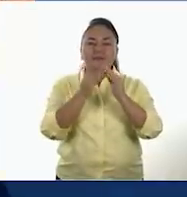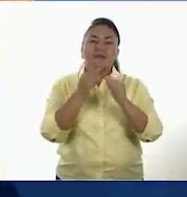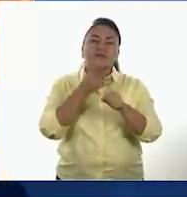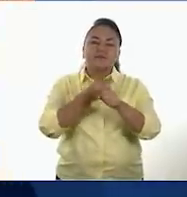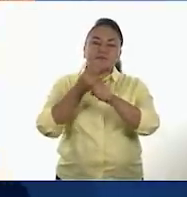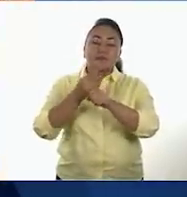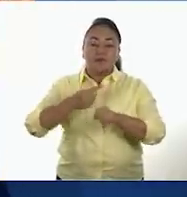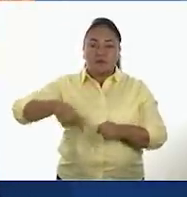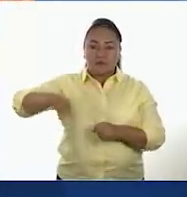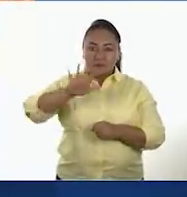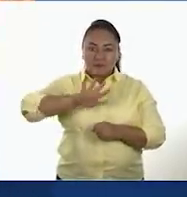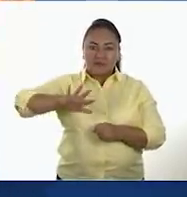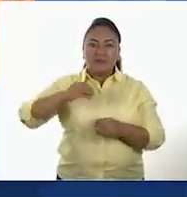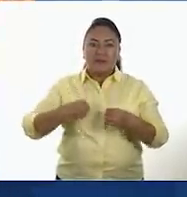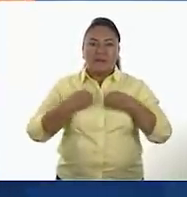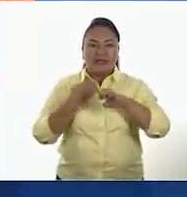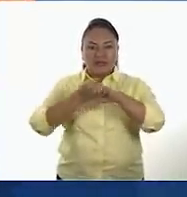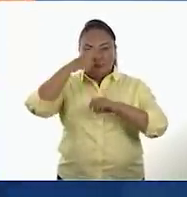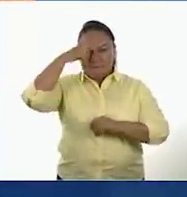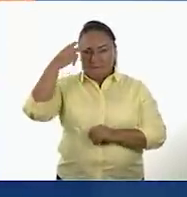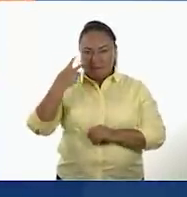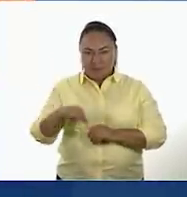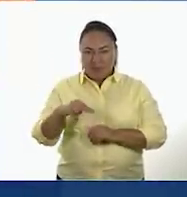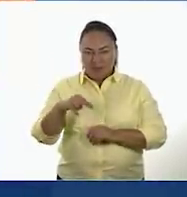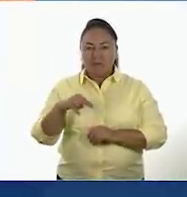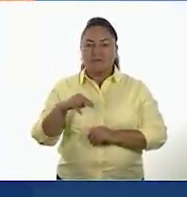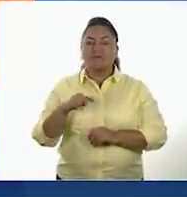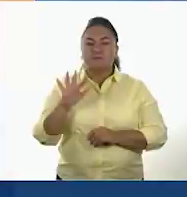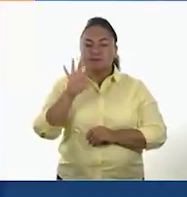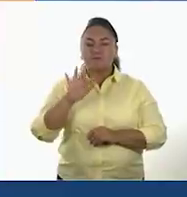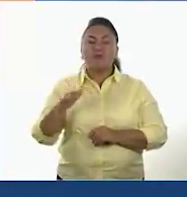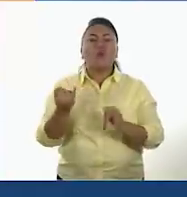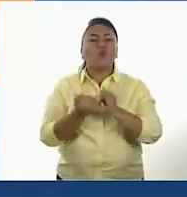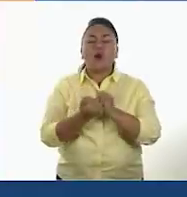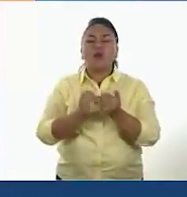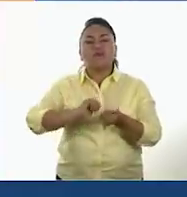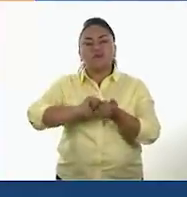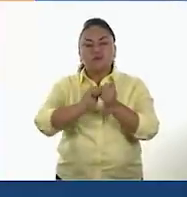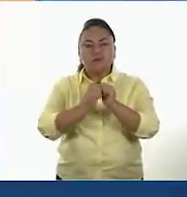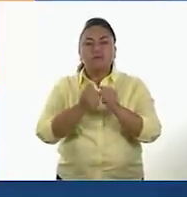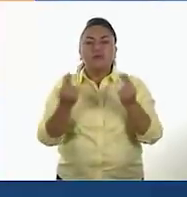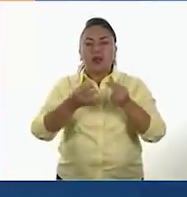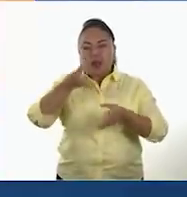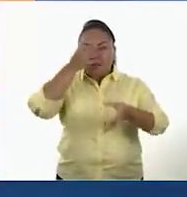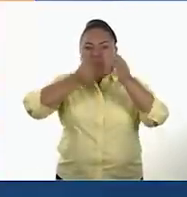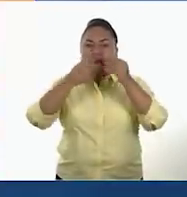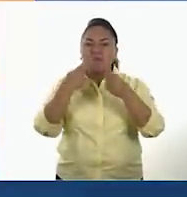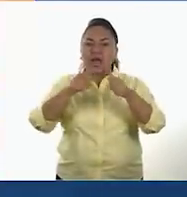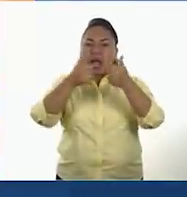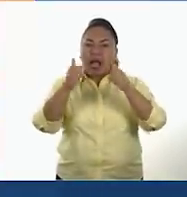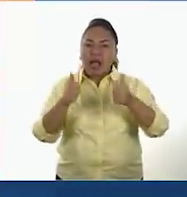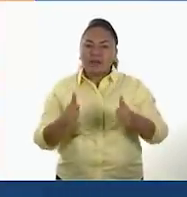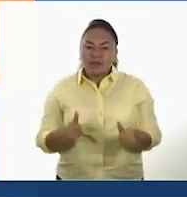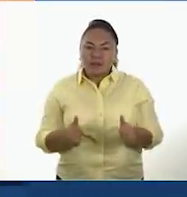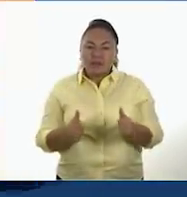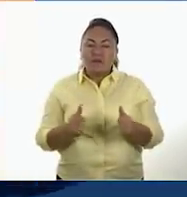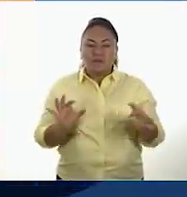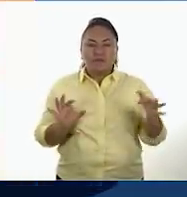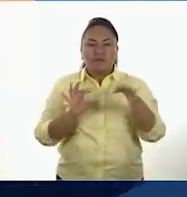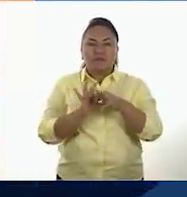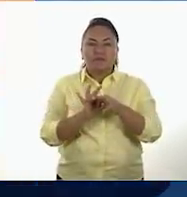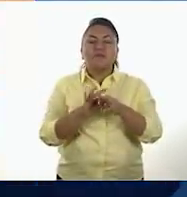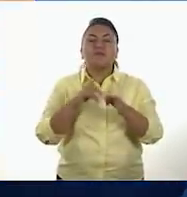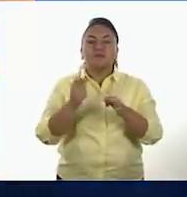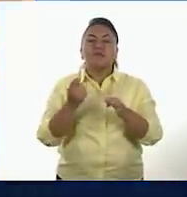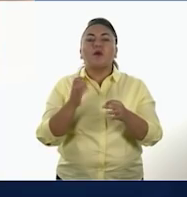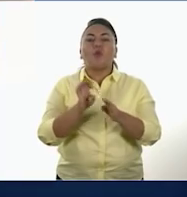extremo occidental de la cuenca de México también destinaron tiempo para el desarrollo del saber artesanal, vinculado a la elaboración